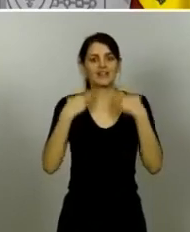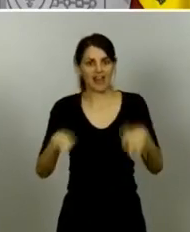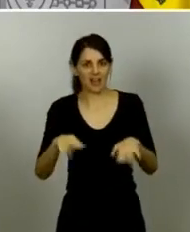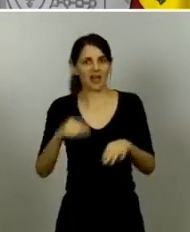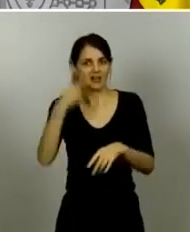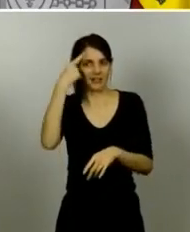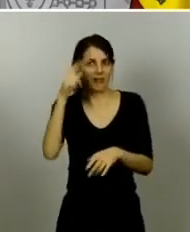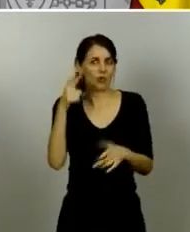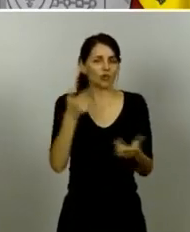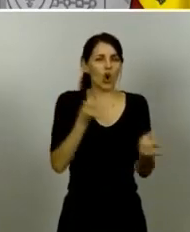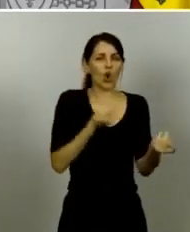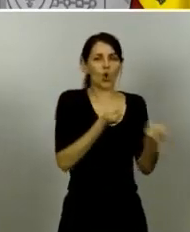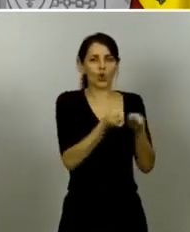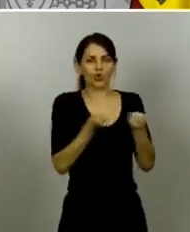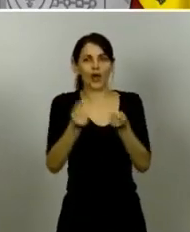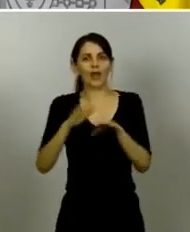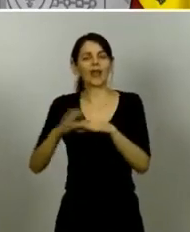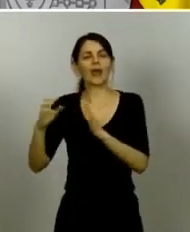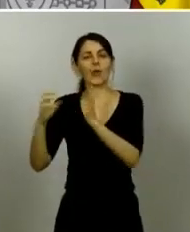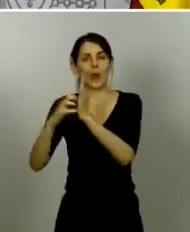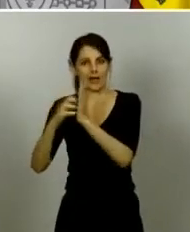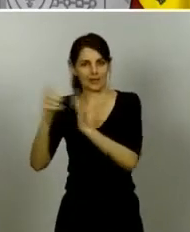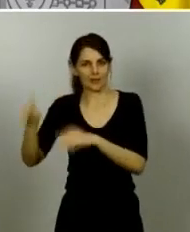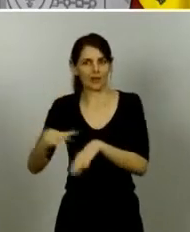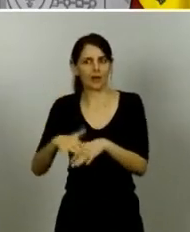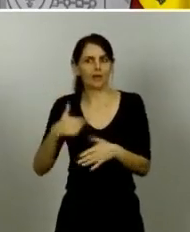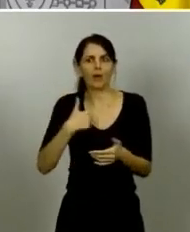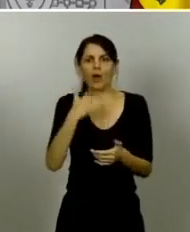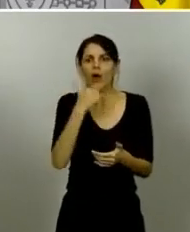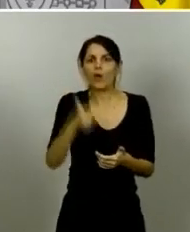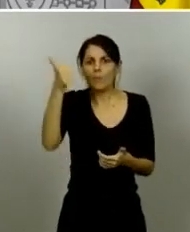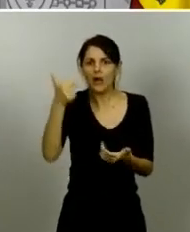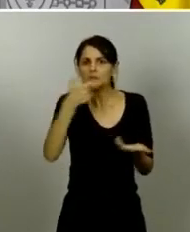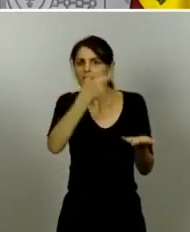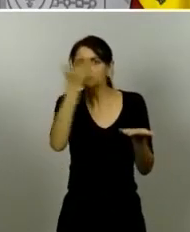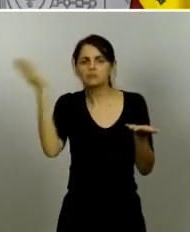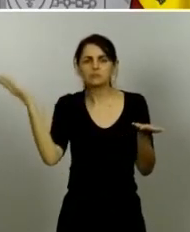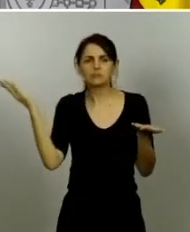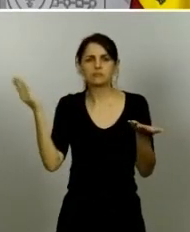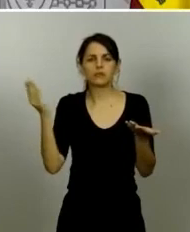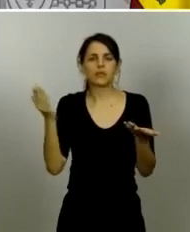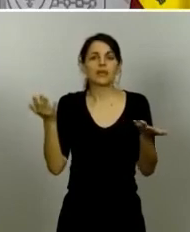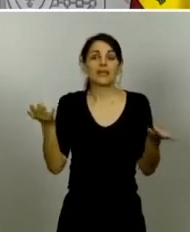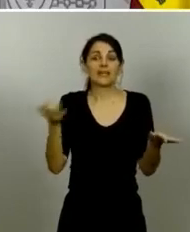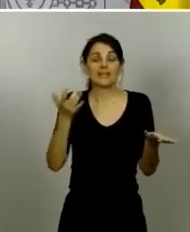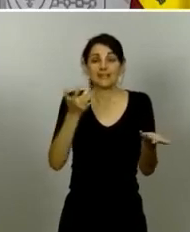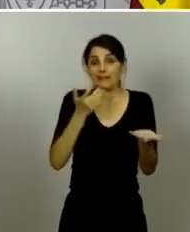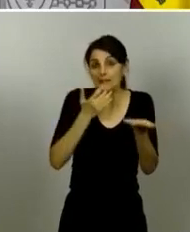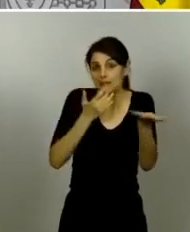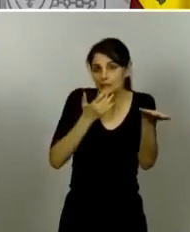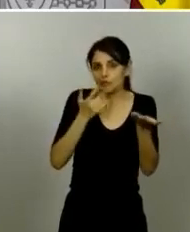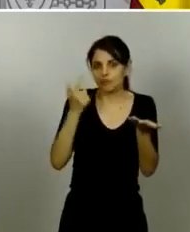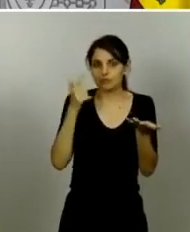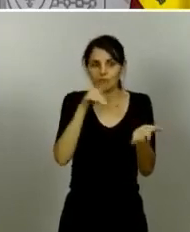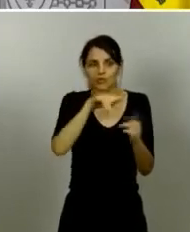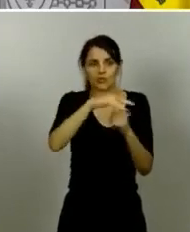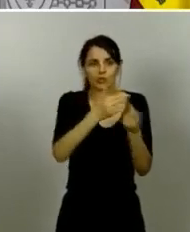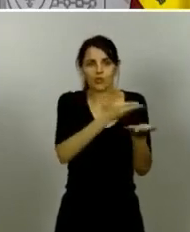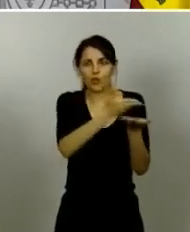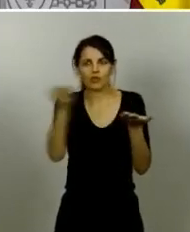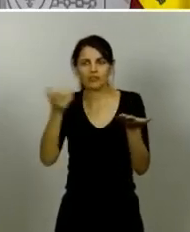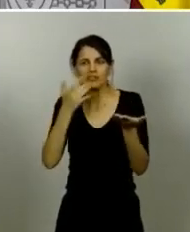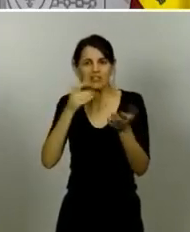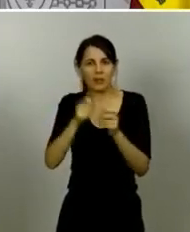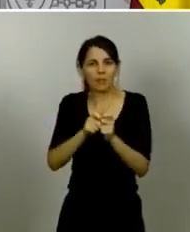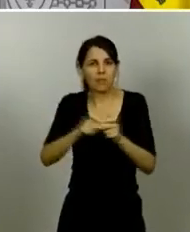y del de Cuenca pero hay alguno más y en este sentido se han planteado el retroceso de alguna zona de fase seriamente hay